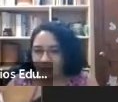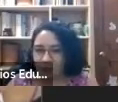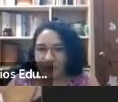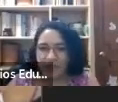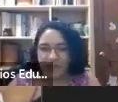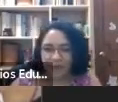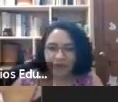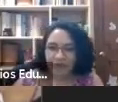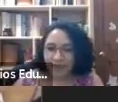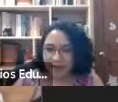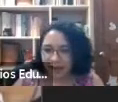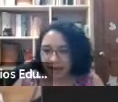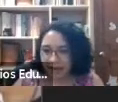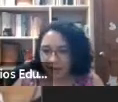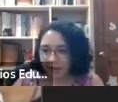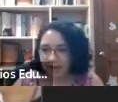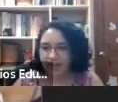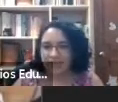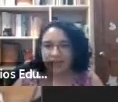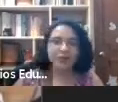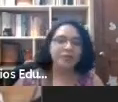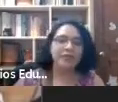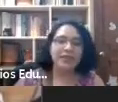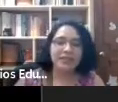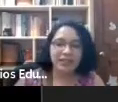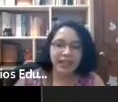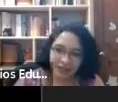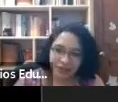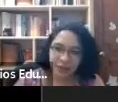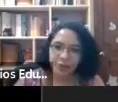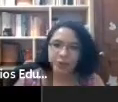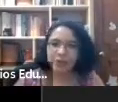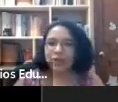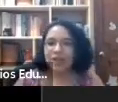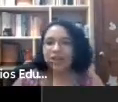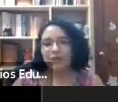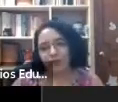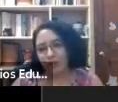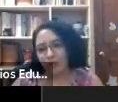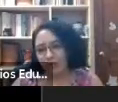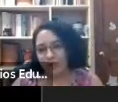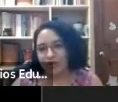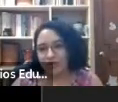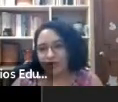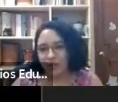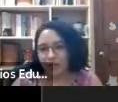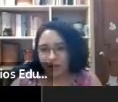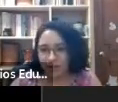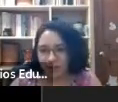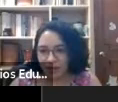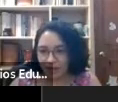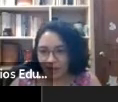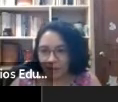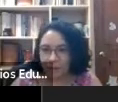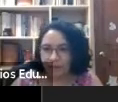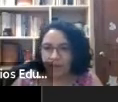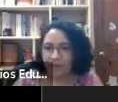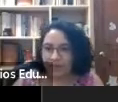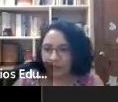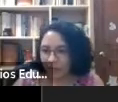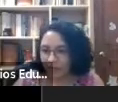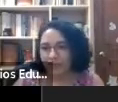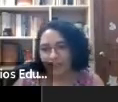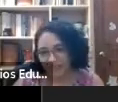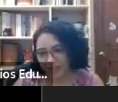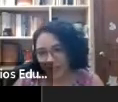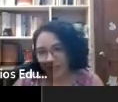eres un ejemplo de vida, Judito Ortega, Mari Gallardo, felicidades, Luz, unos hermosos corazoncitos, eh,